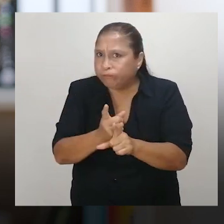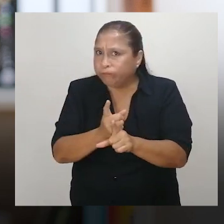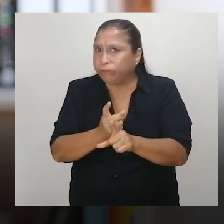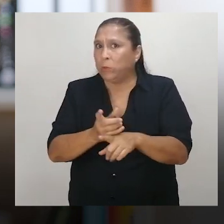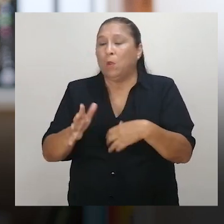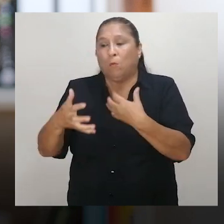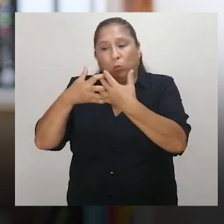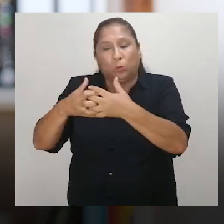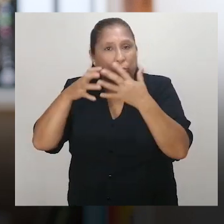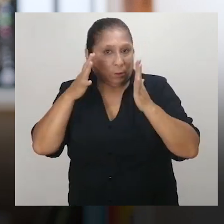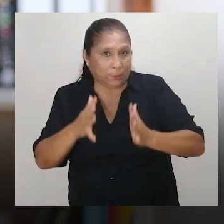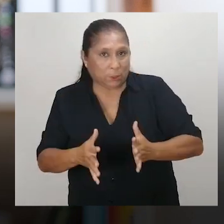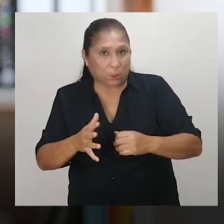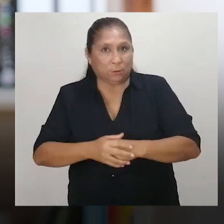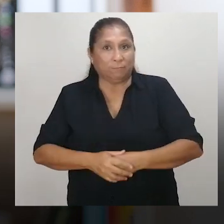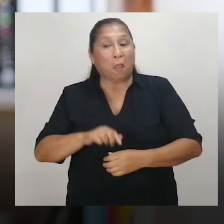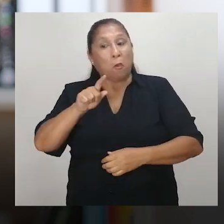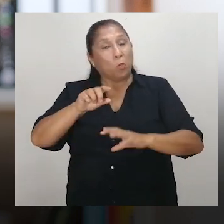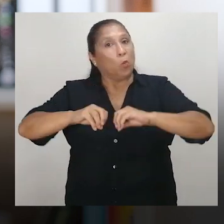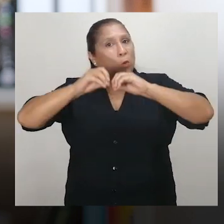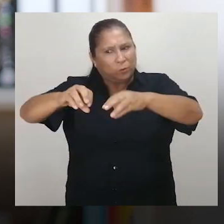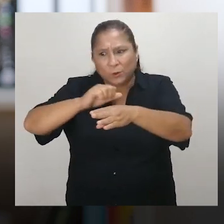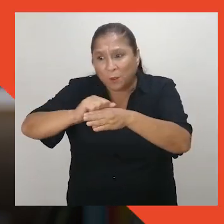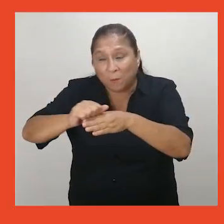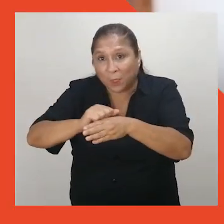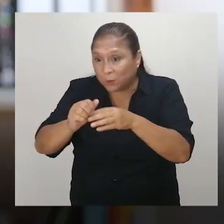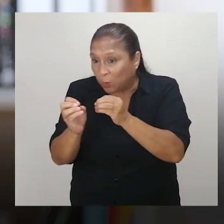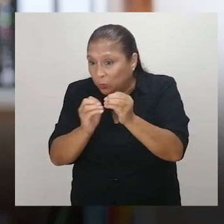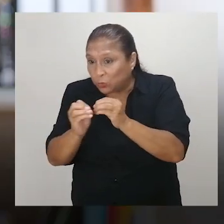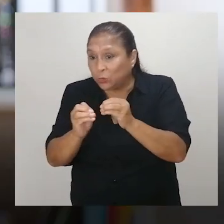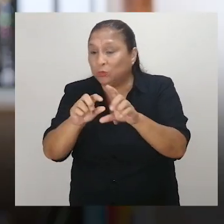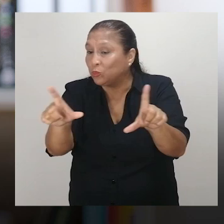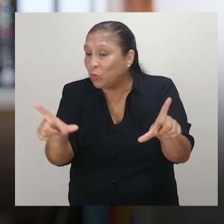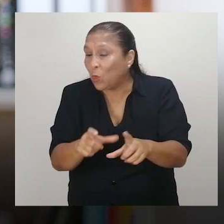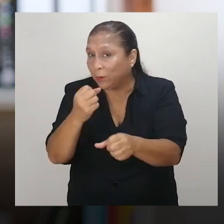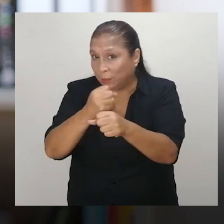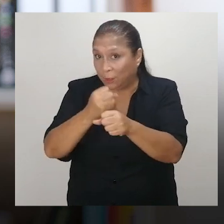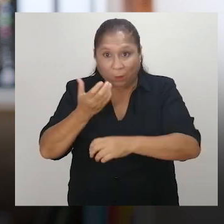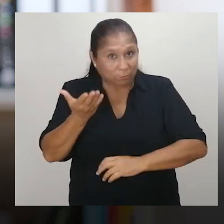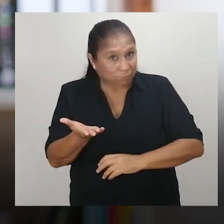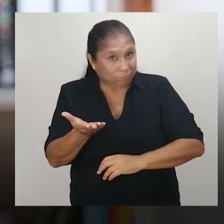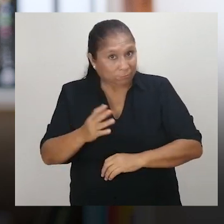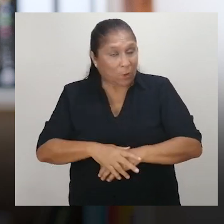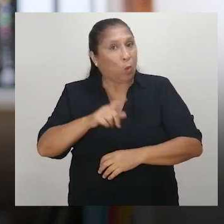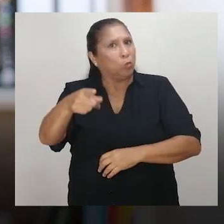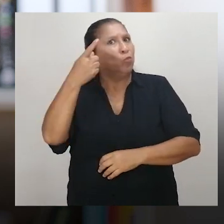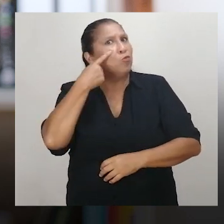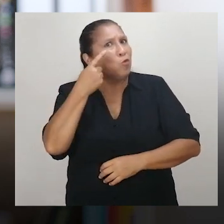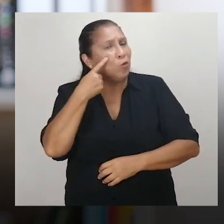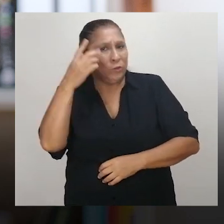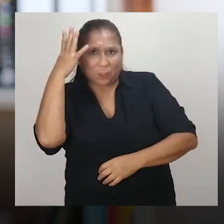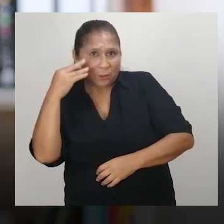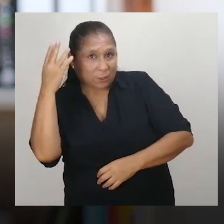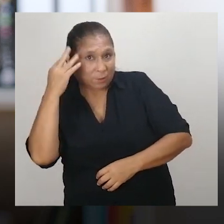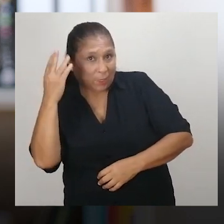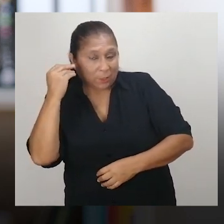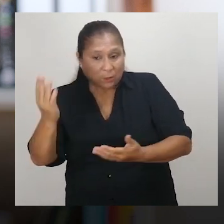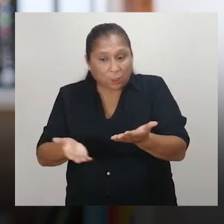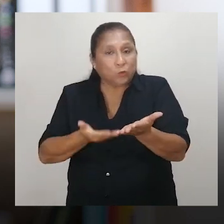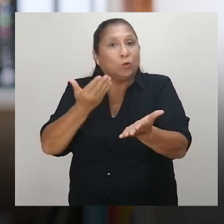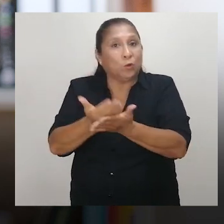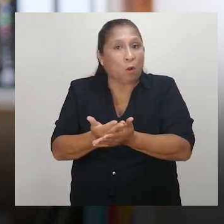implementado rigurosamente por los empleadores. ¿Has aplicado ajustes razonables en tu entorno laboral?